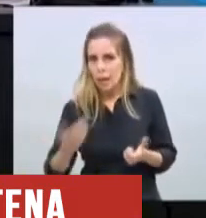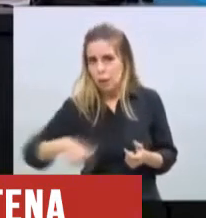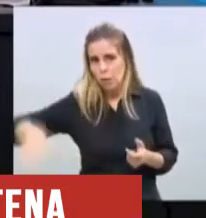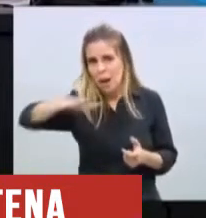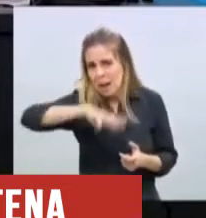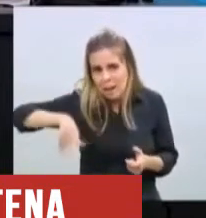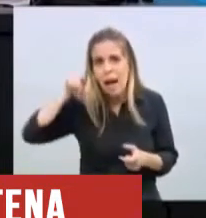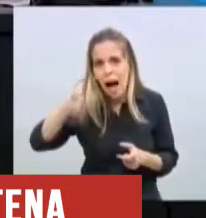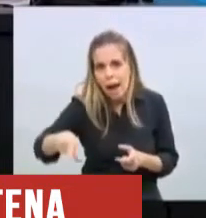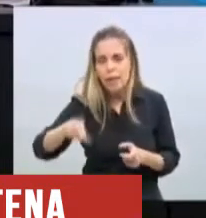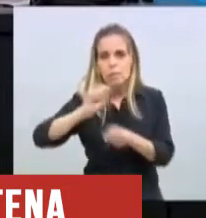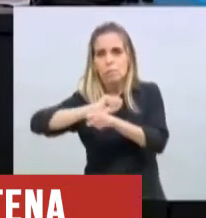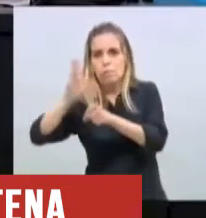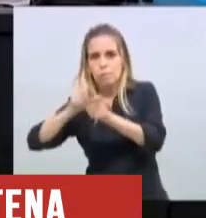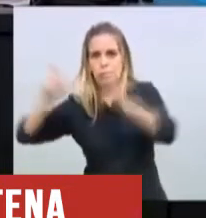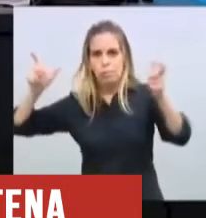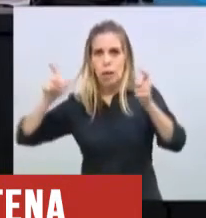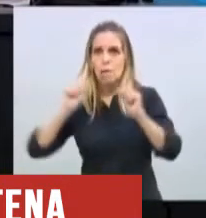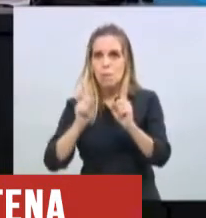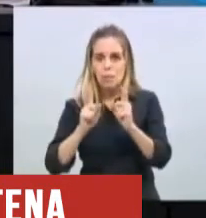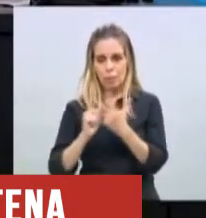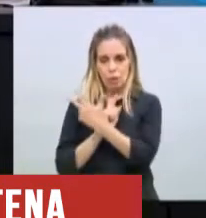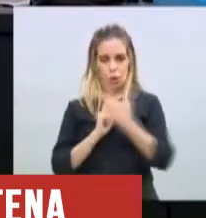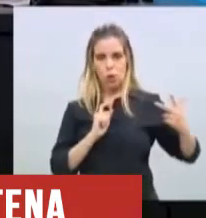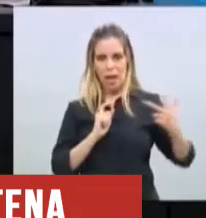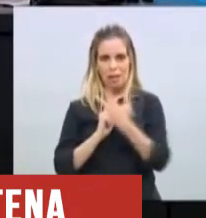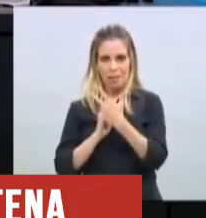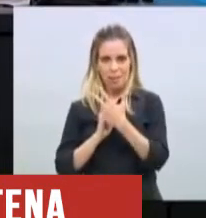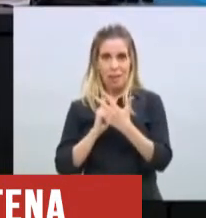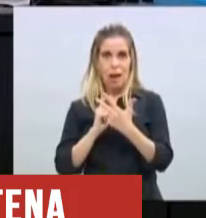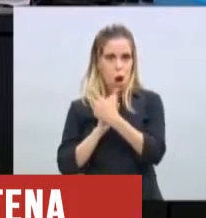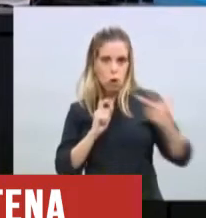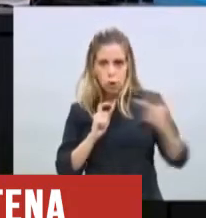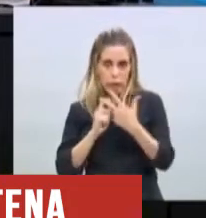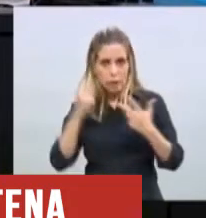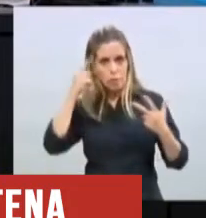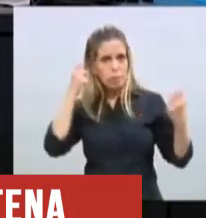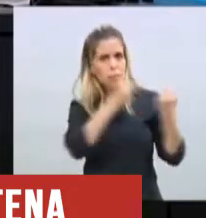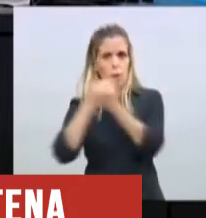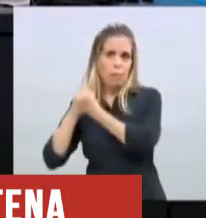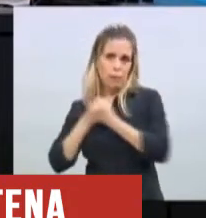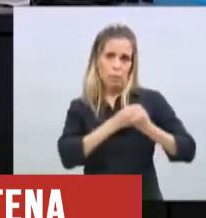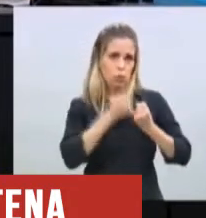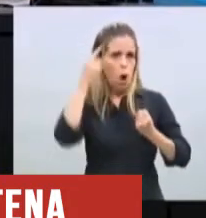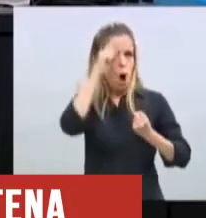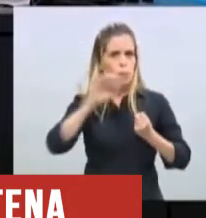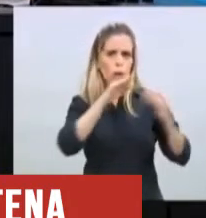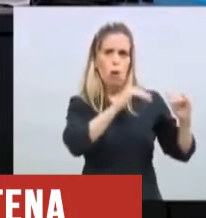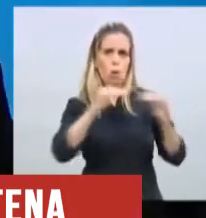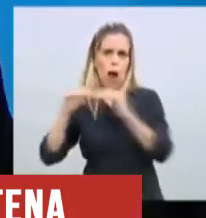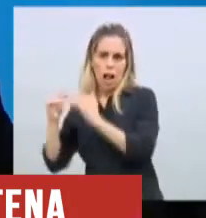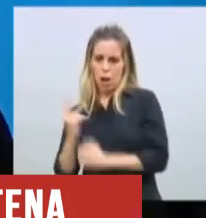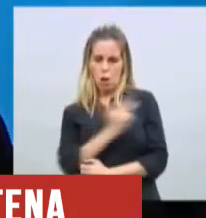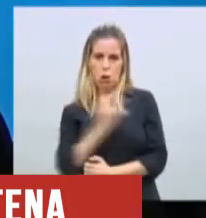Buenos Aires, quienes están a mi lado piensan lo mismo que yo. Y estamos trabajando en el mismo sentido. Por lo